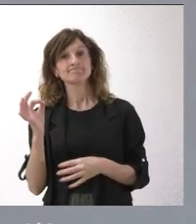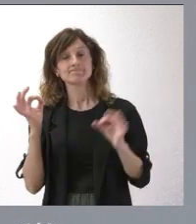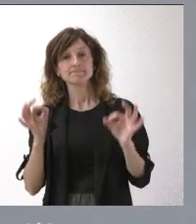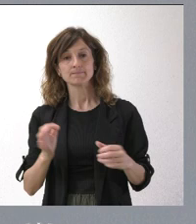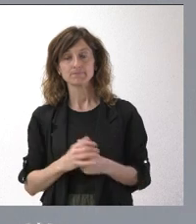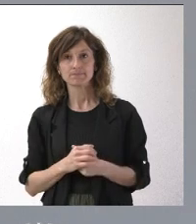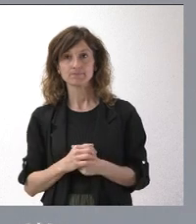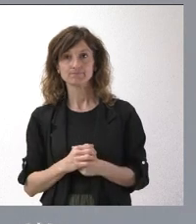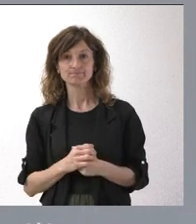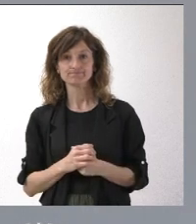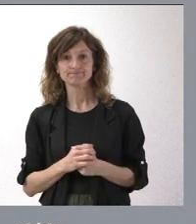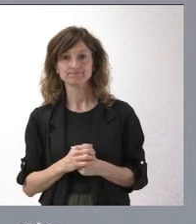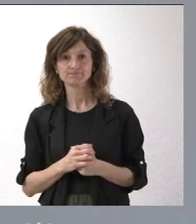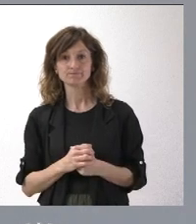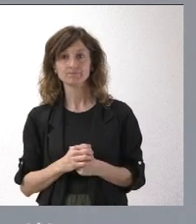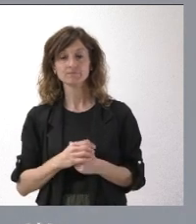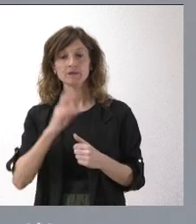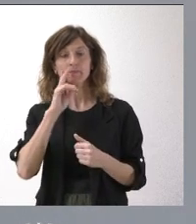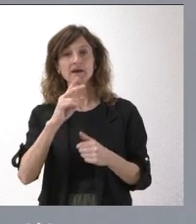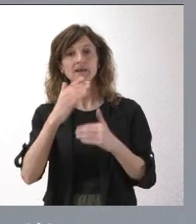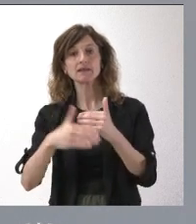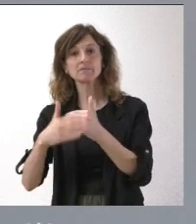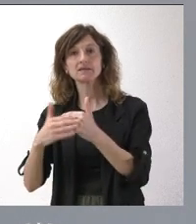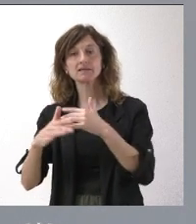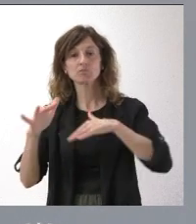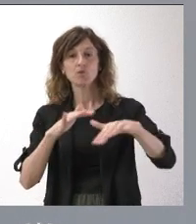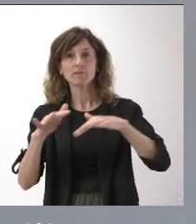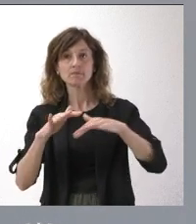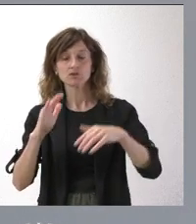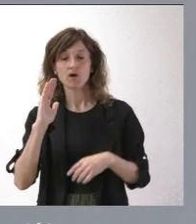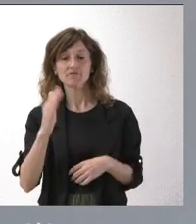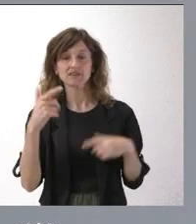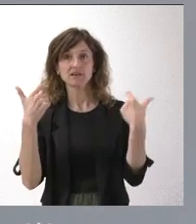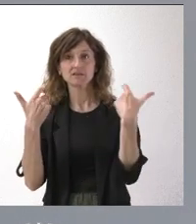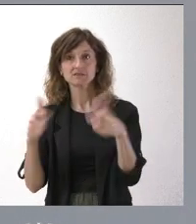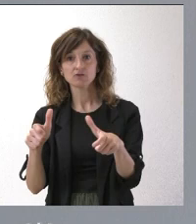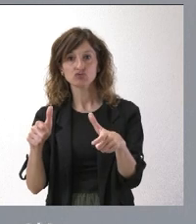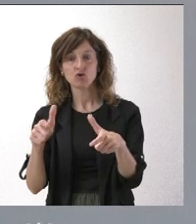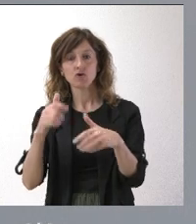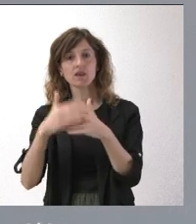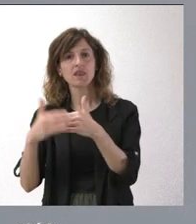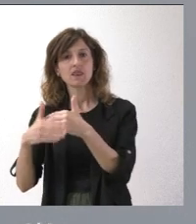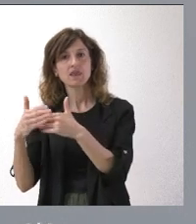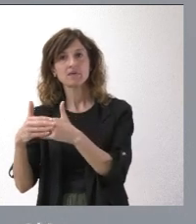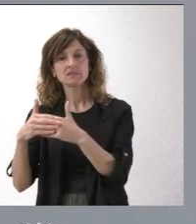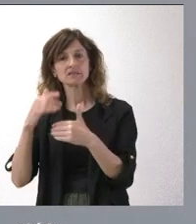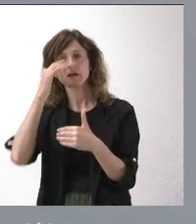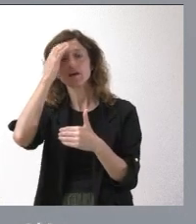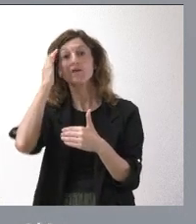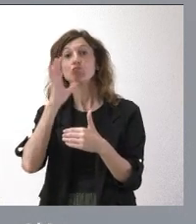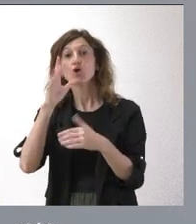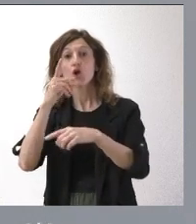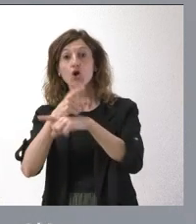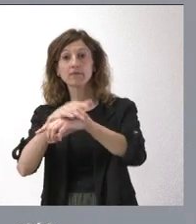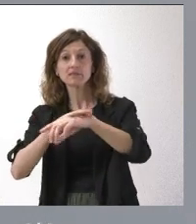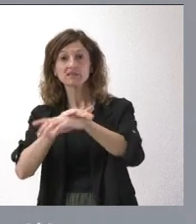establecer limitaciones al movimiento ha causado un perjuicio para el sector. Estas limitaciones al movimiento se establecen por parte de una orden